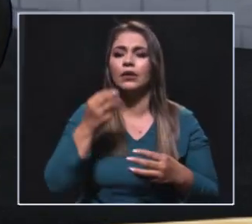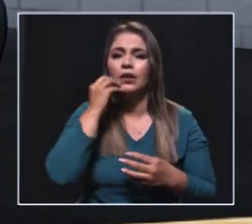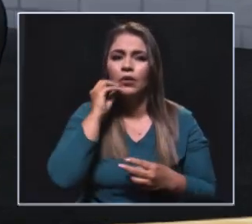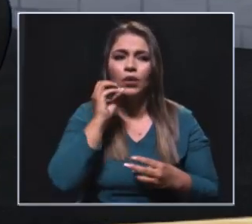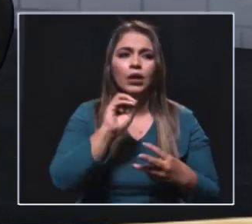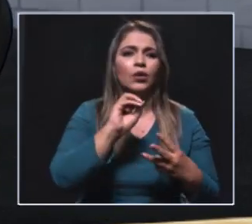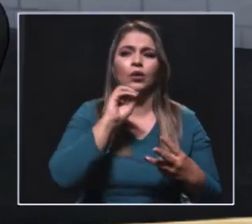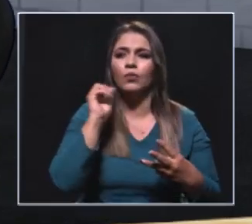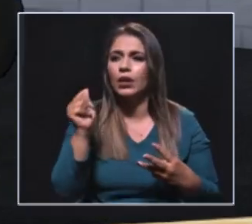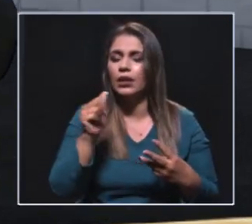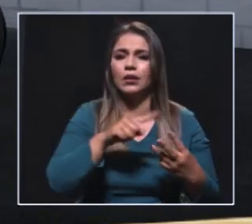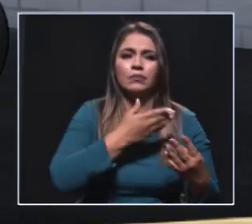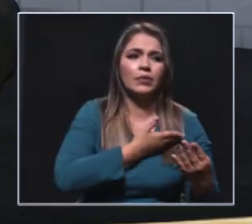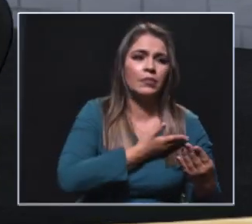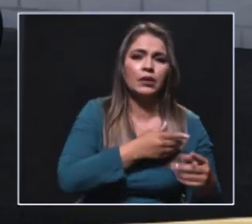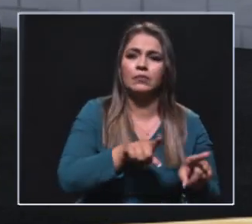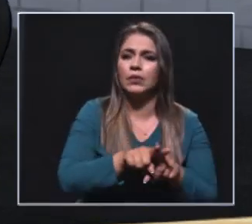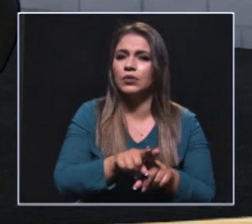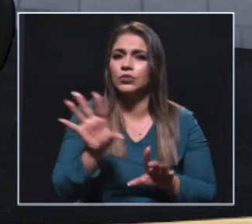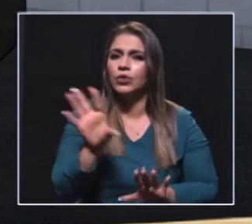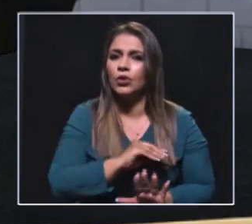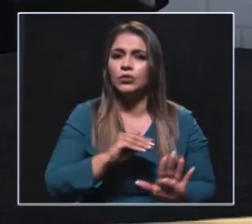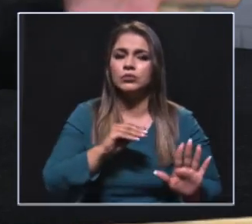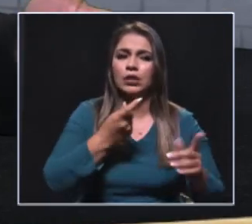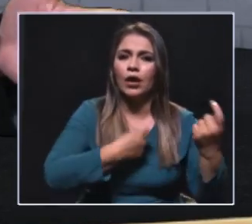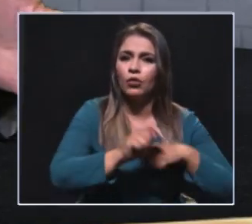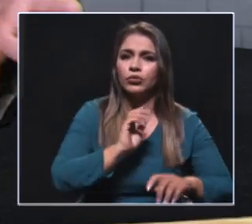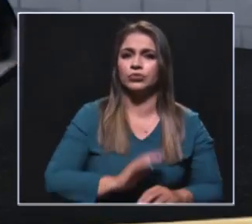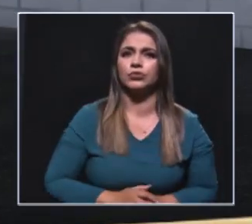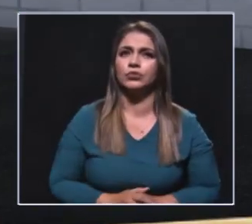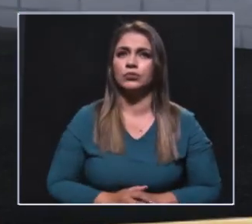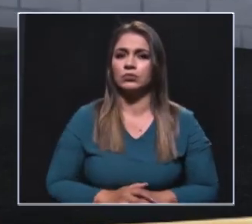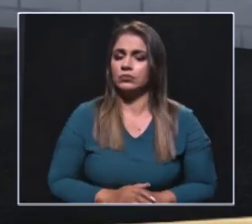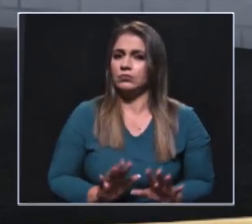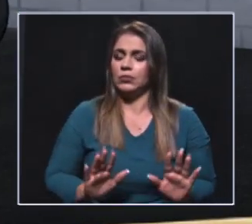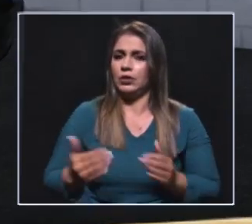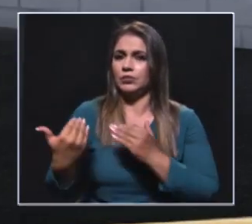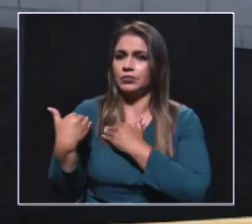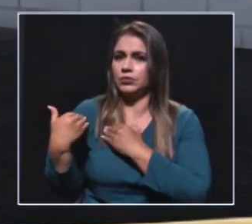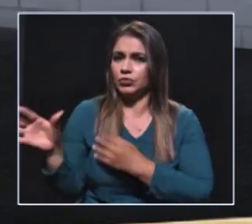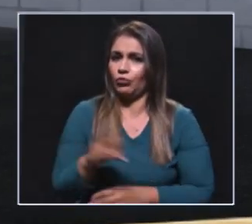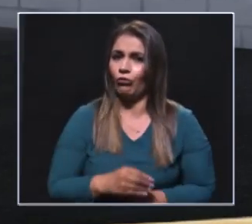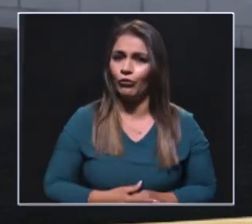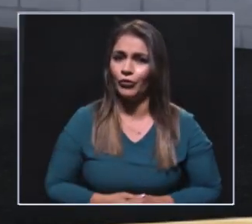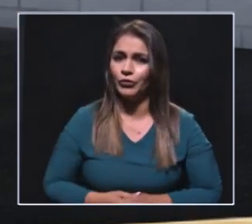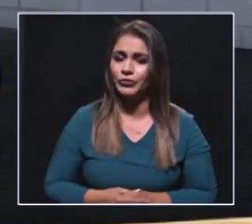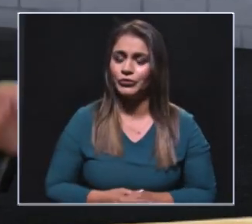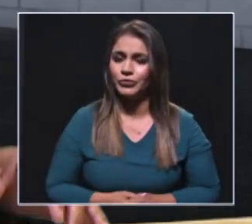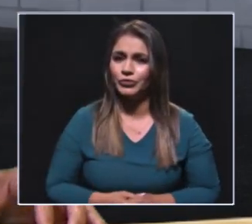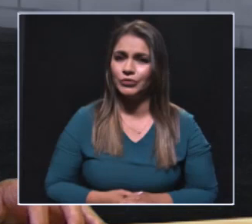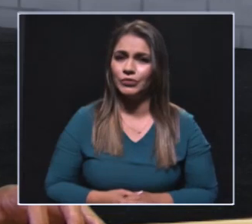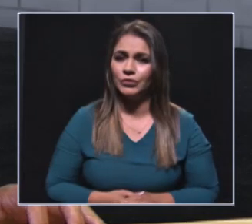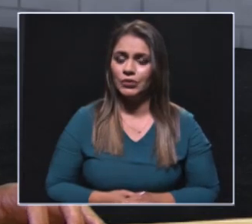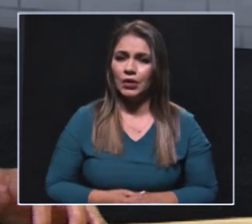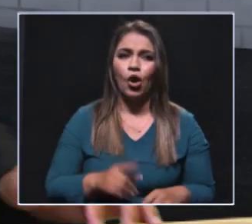abuelo, con la abuela, con la mamá, con los hermanos, con los esposos, con las hijas mayores, en fin, de que esto es responsabilidad de todos, que no podemos permitir